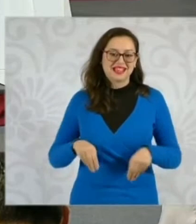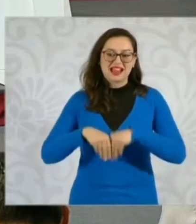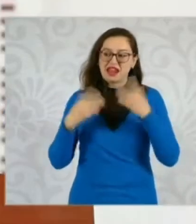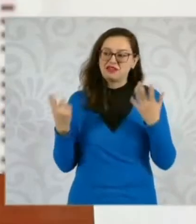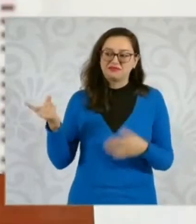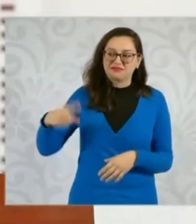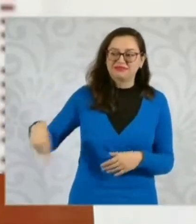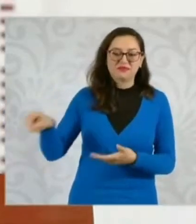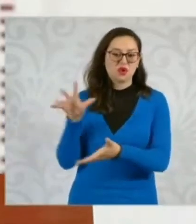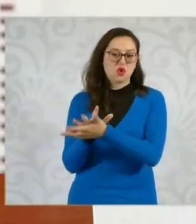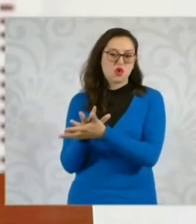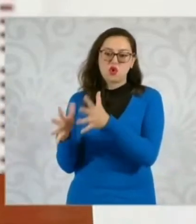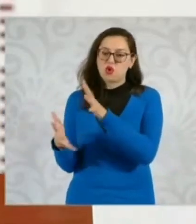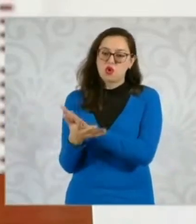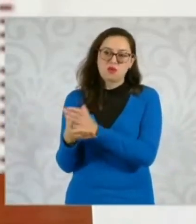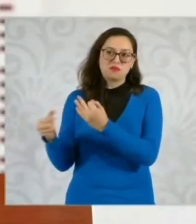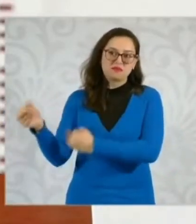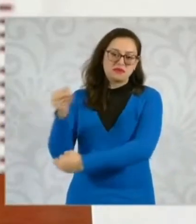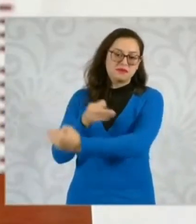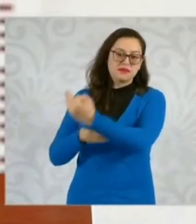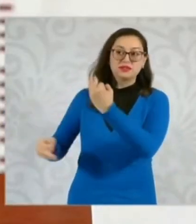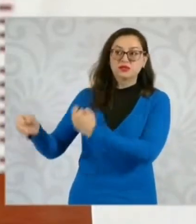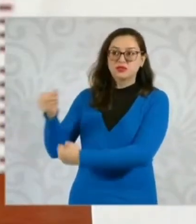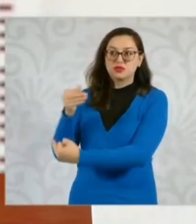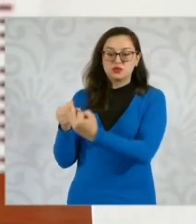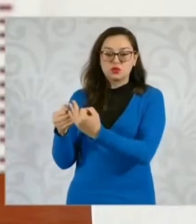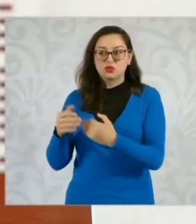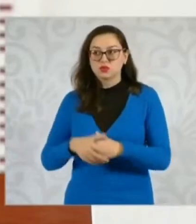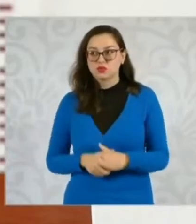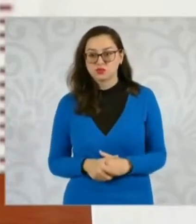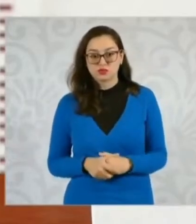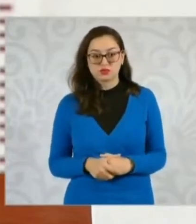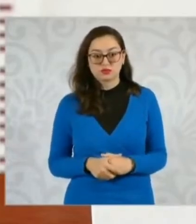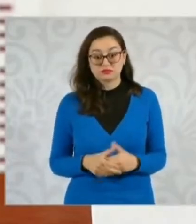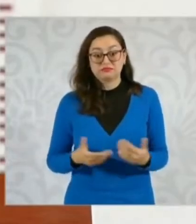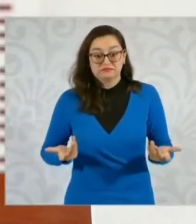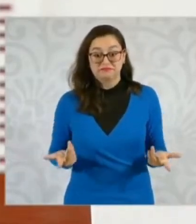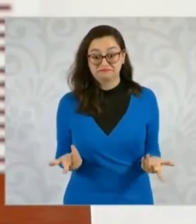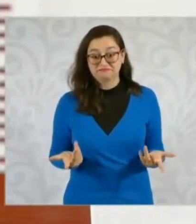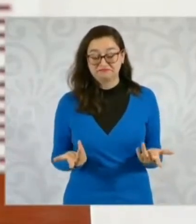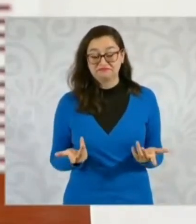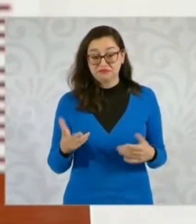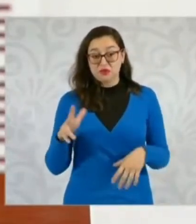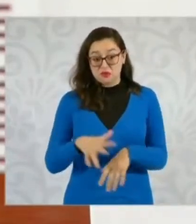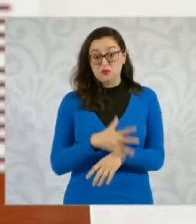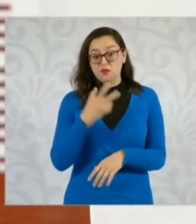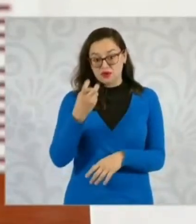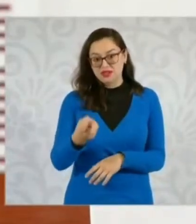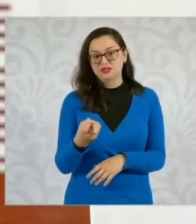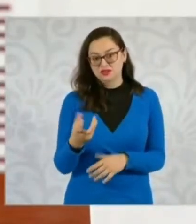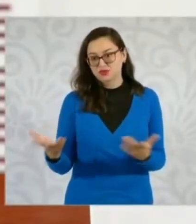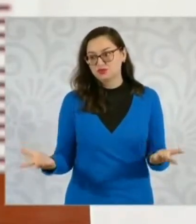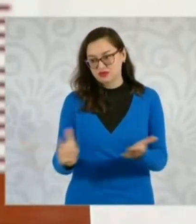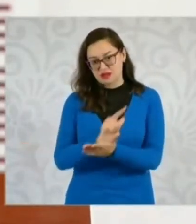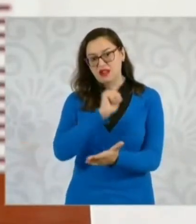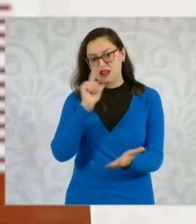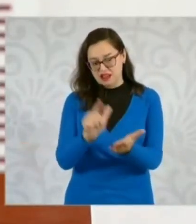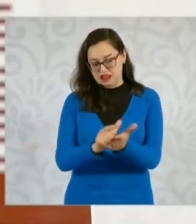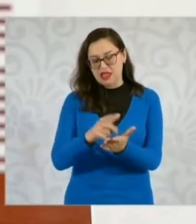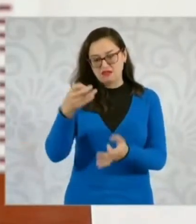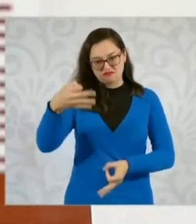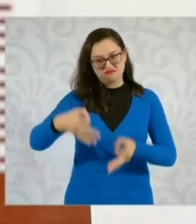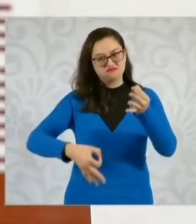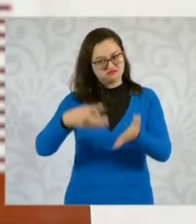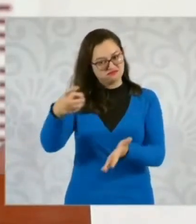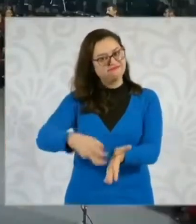connivencia permanentemente. No por nada se hizo la reforma judicial más grande de la historia